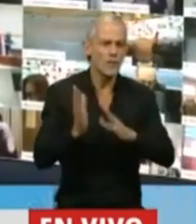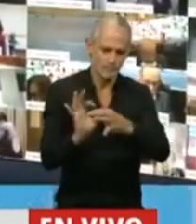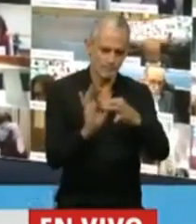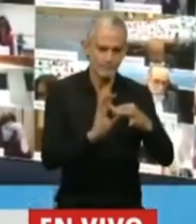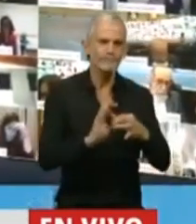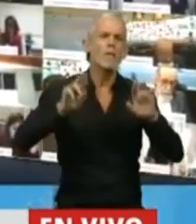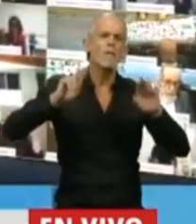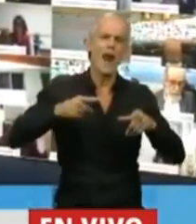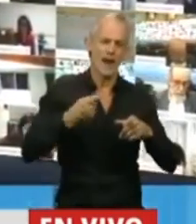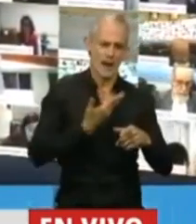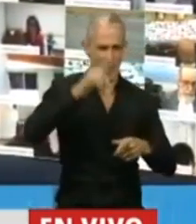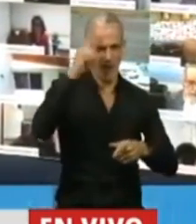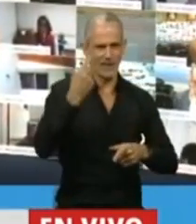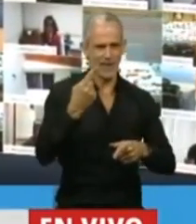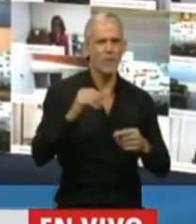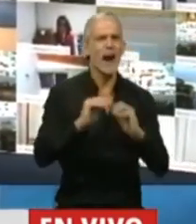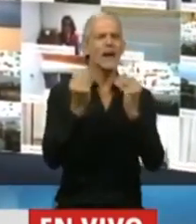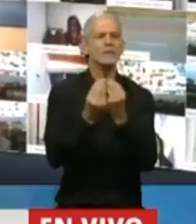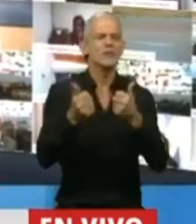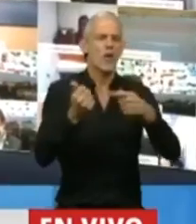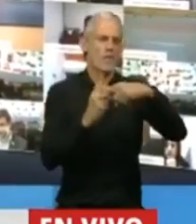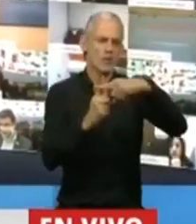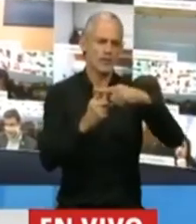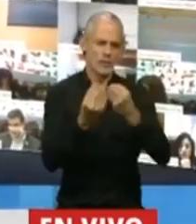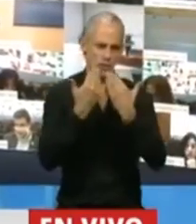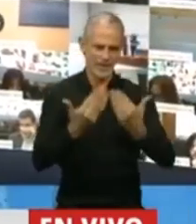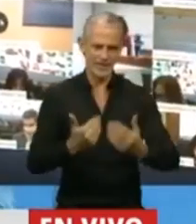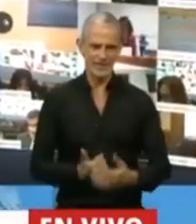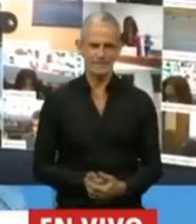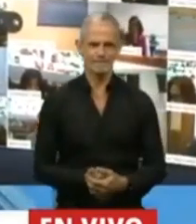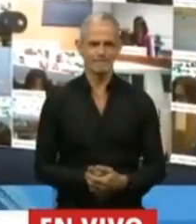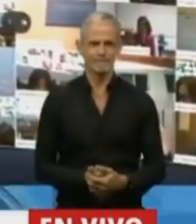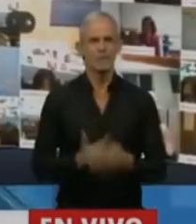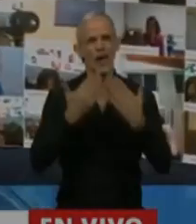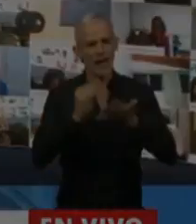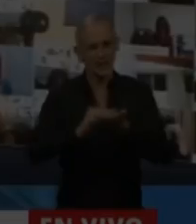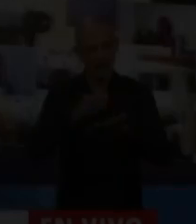de Estado que garanticen un resultado positivo. Muchas gracias, señor Presidente. Gracias, diputado.